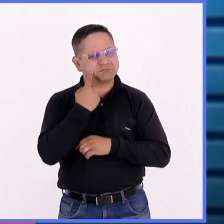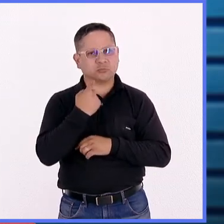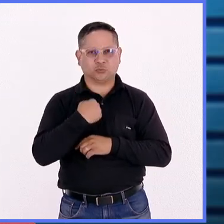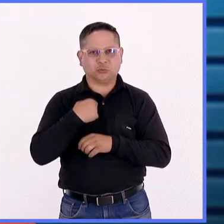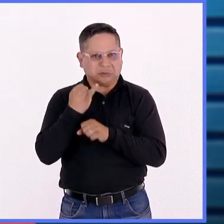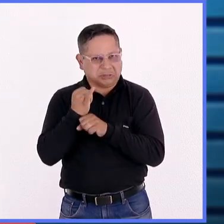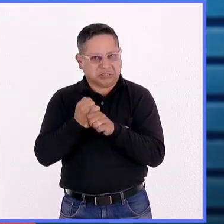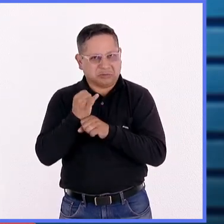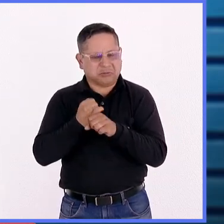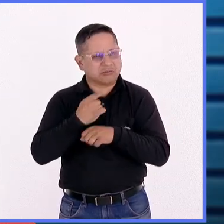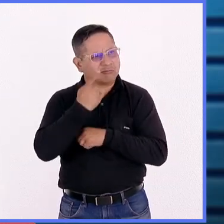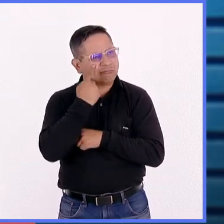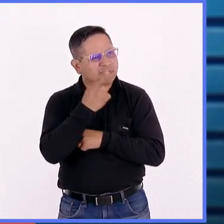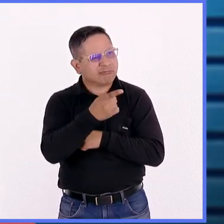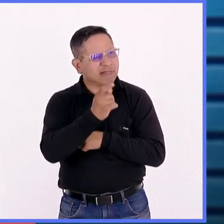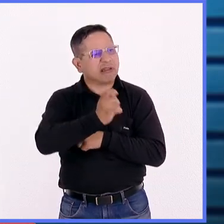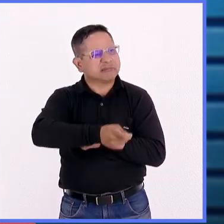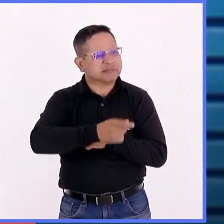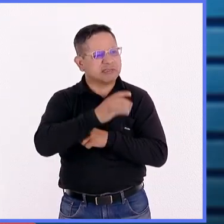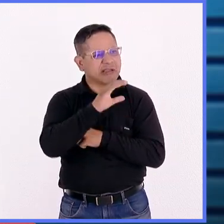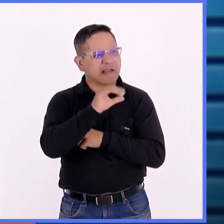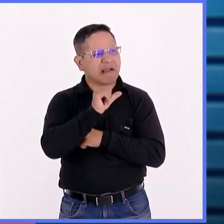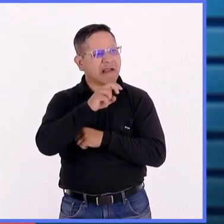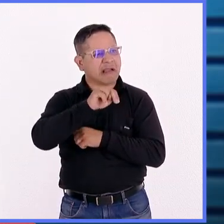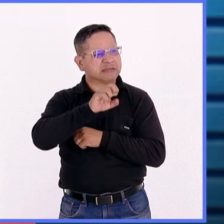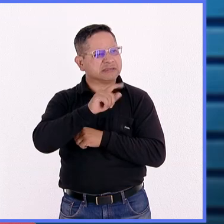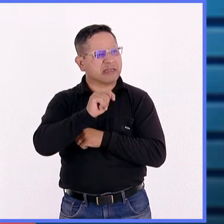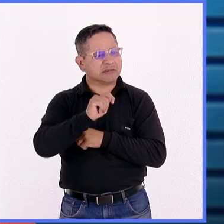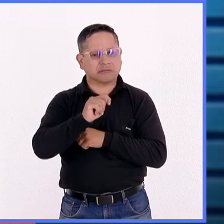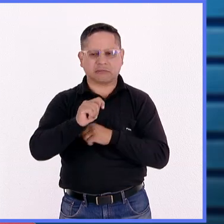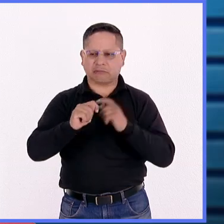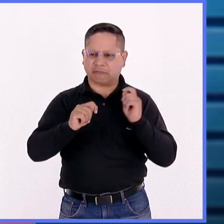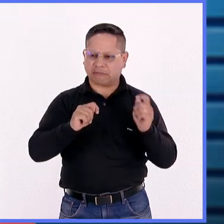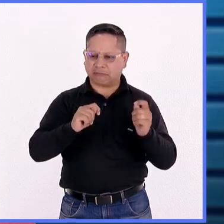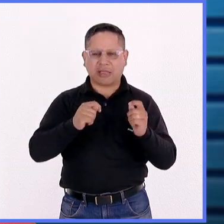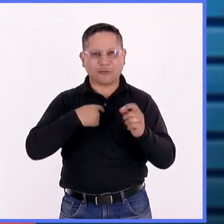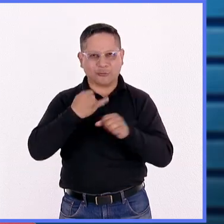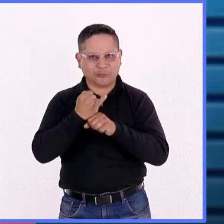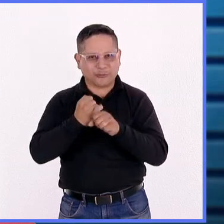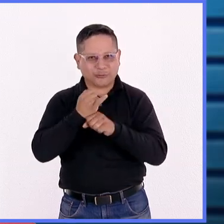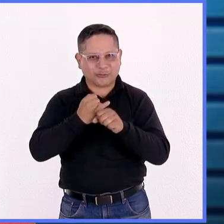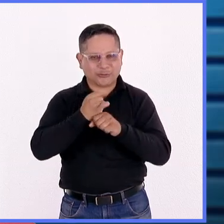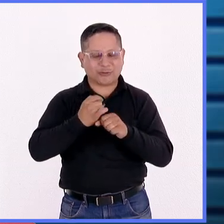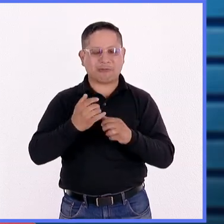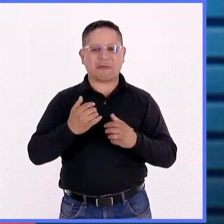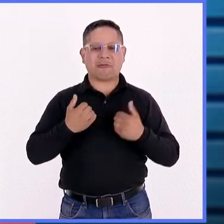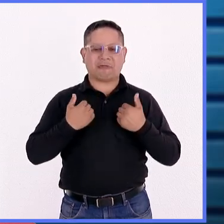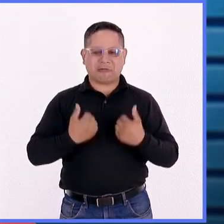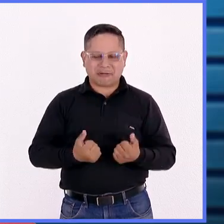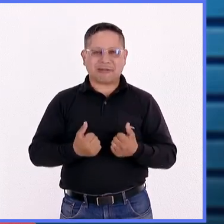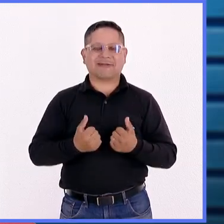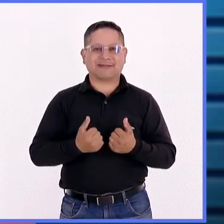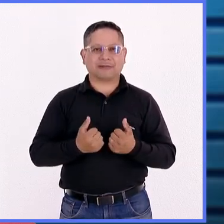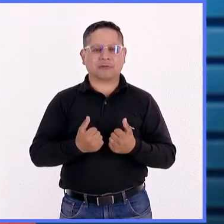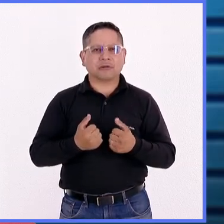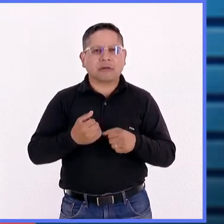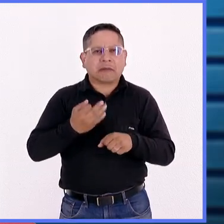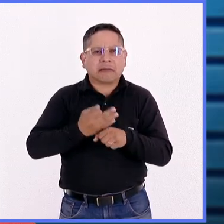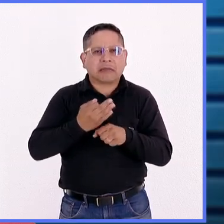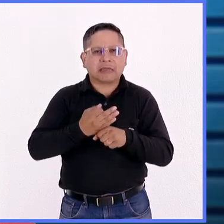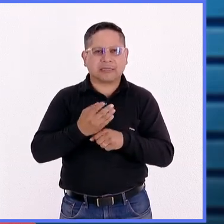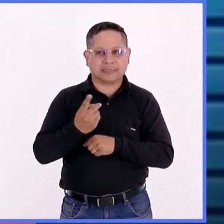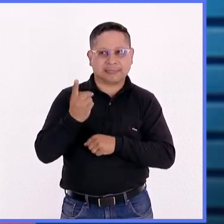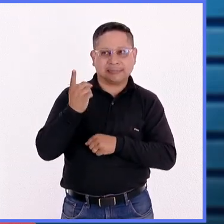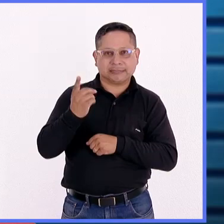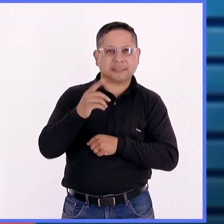investigar para llegar, digamos, a esta conclusión. Cuéntanos cómo estos dos objetivos se unen y se promueven en nuestra universidad a